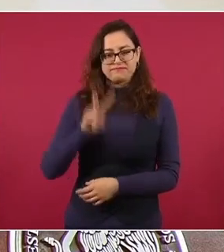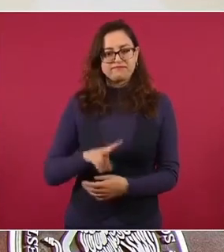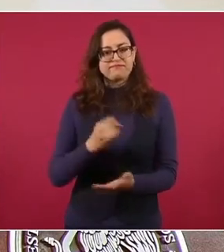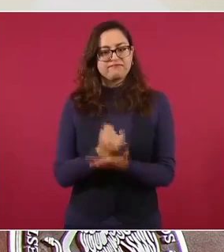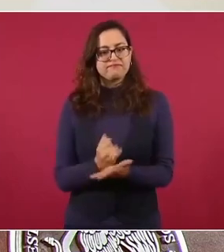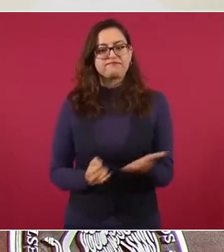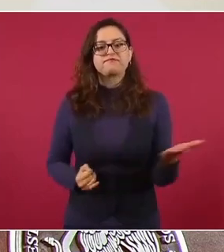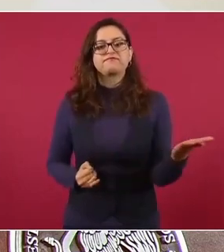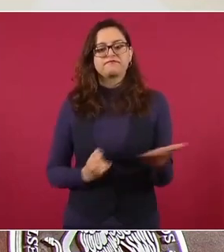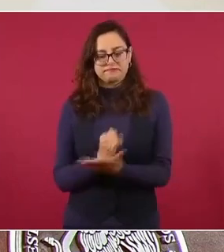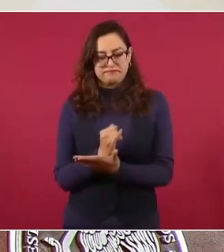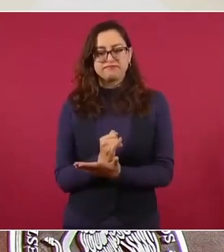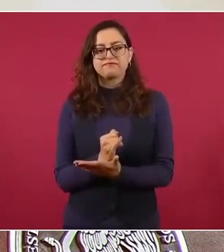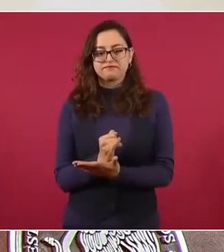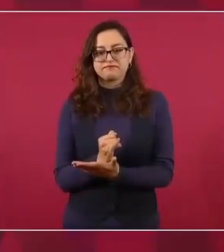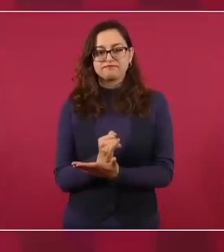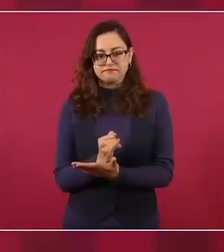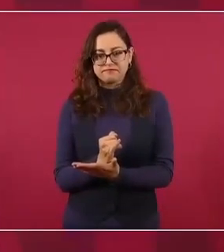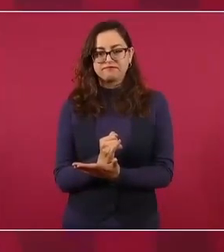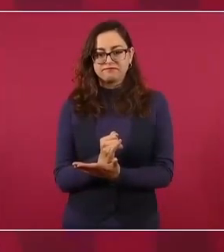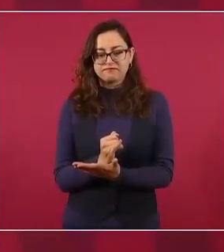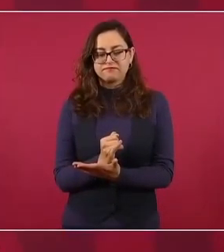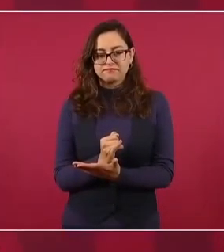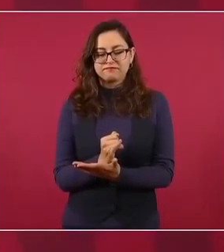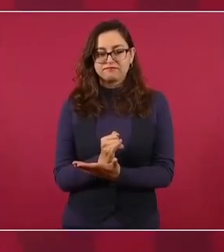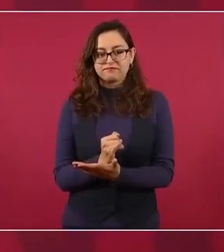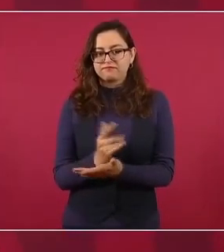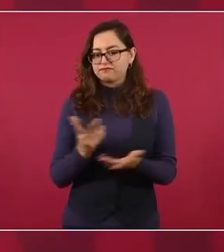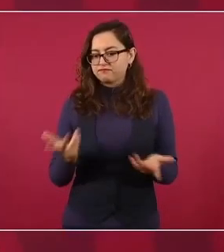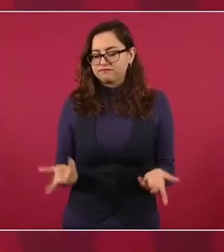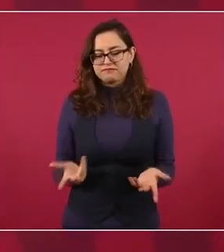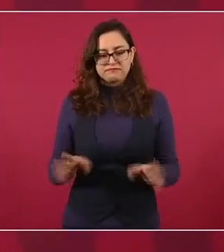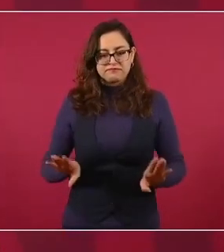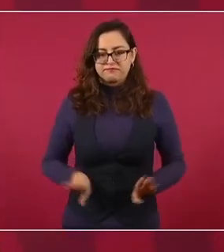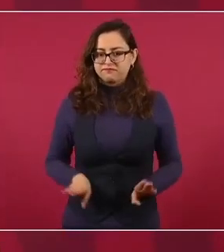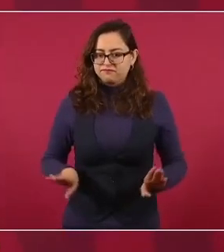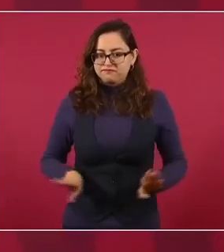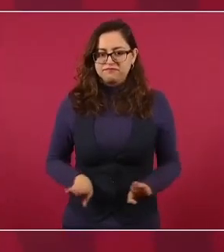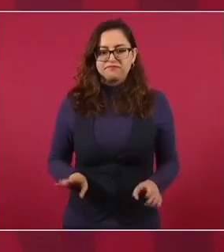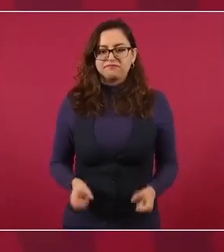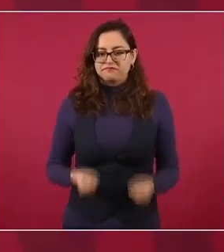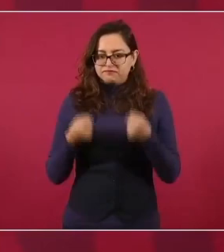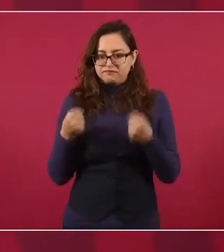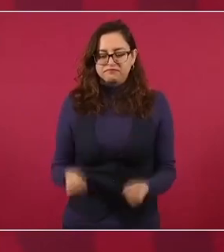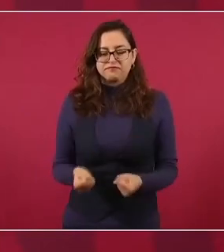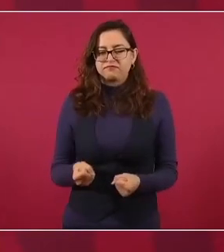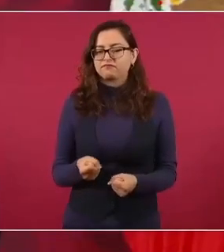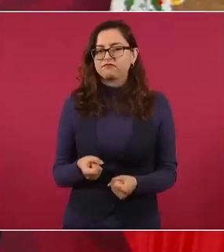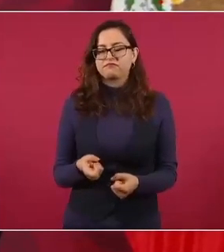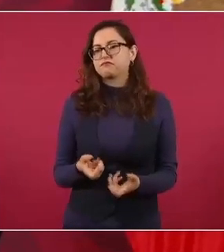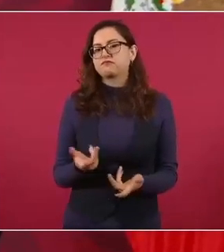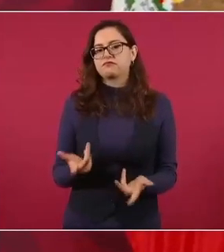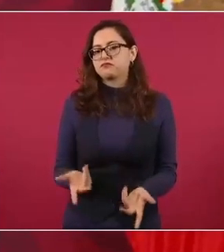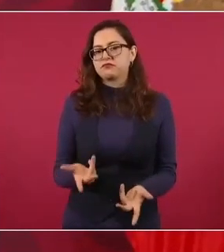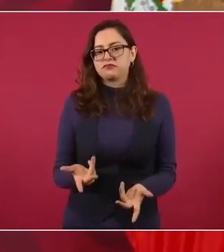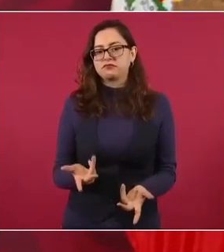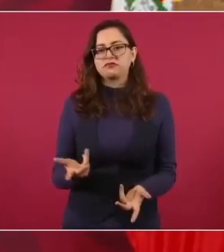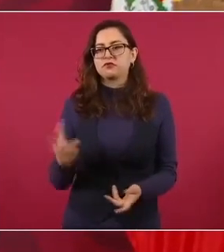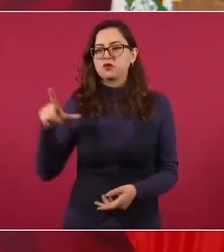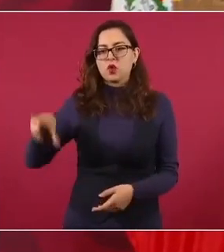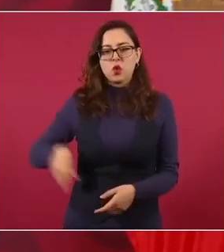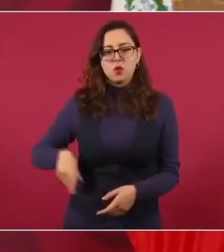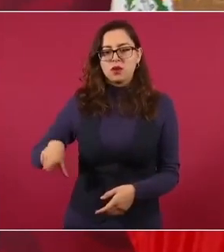eso debiera ser el propósito fundamental de cualquier